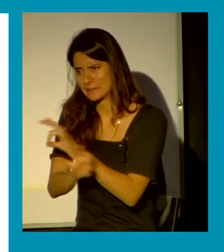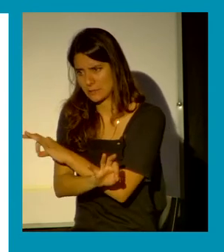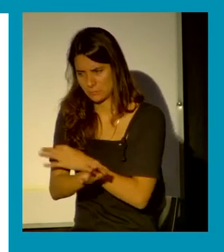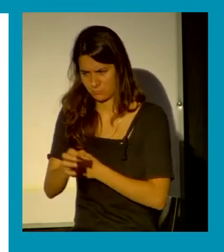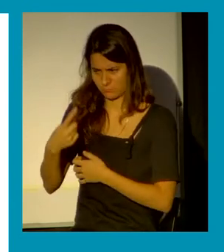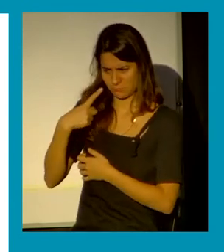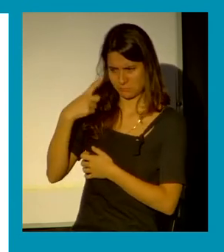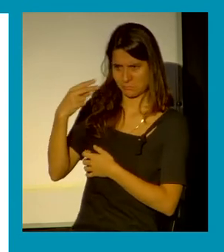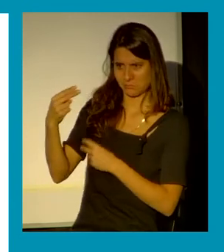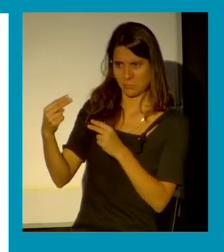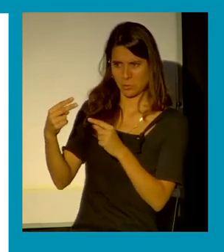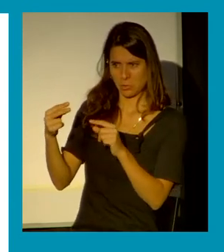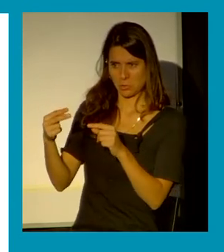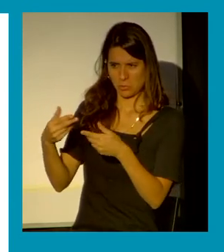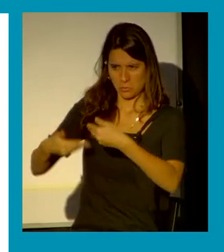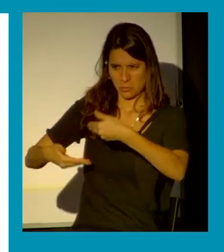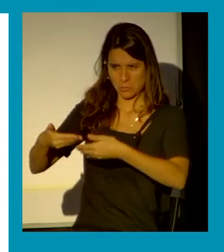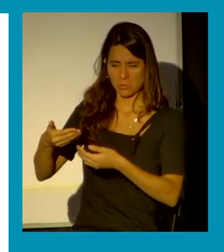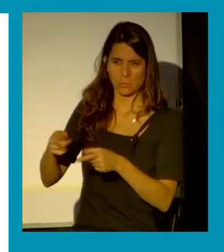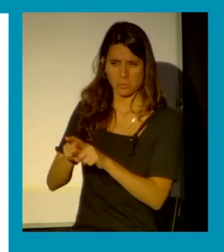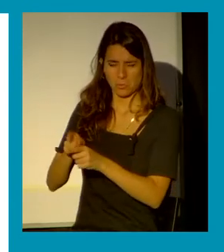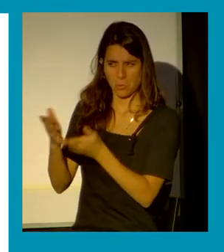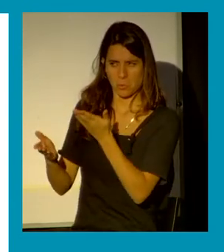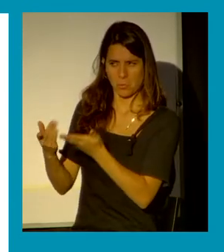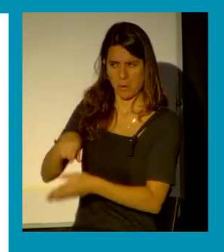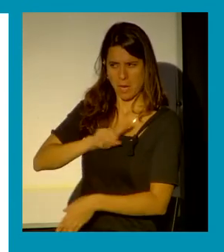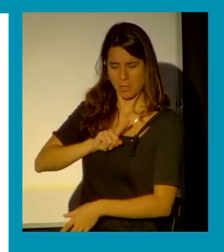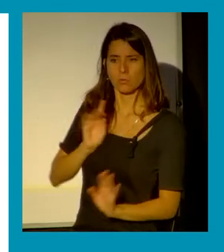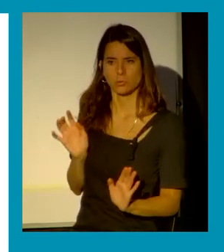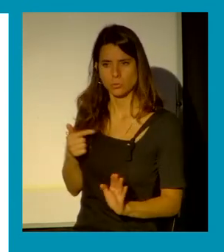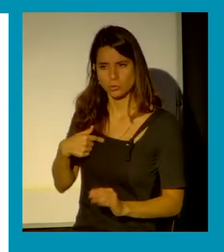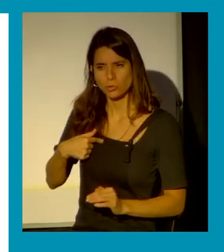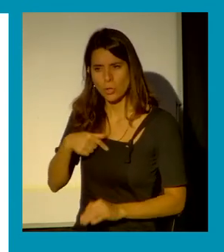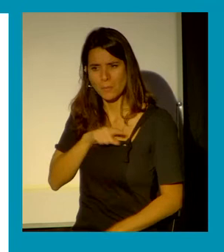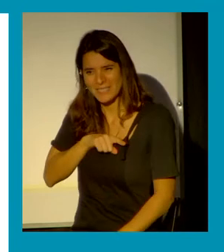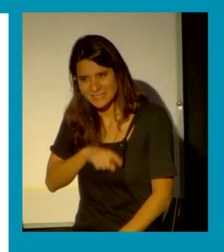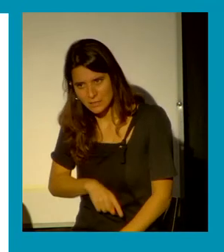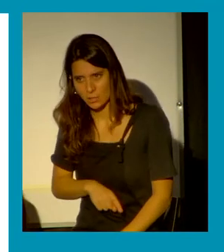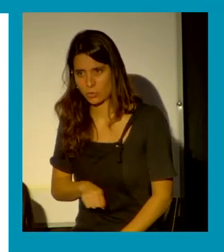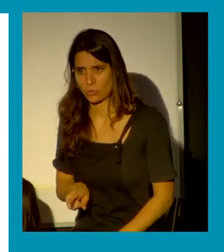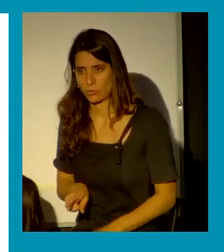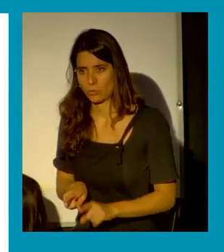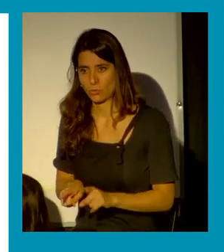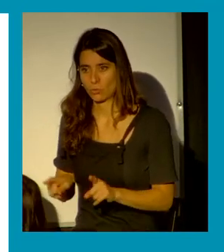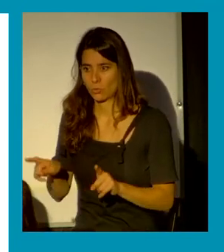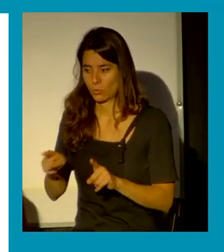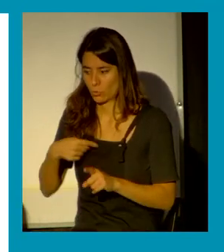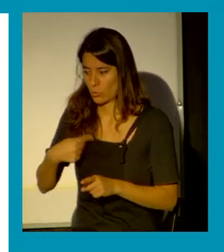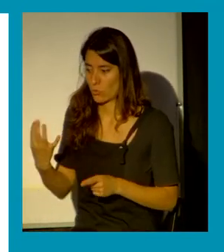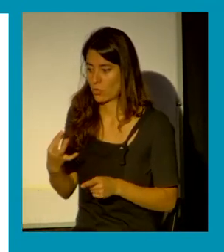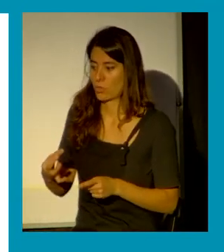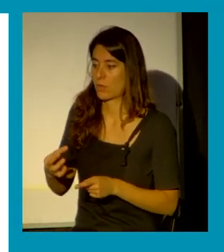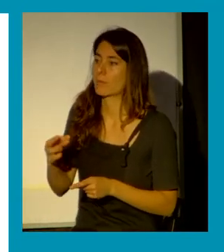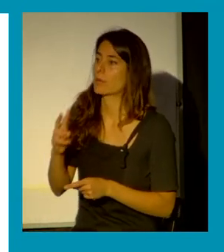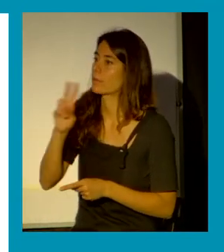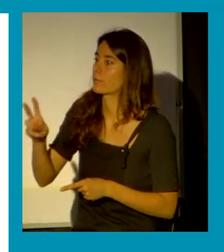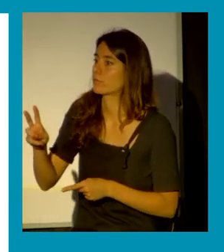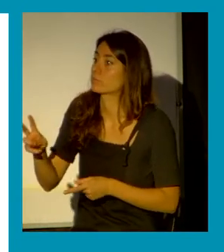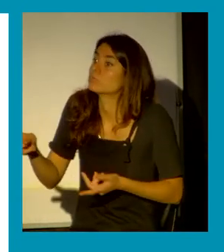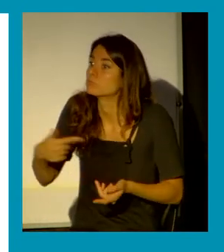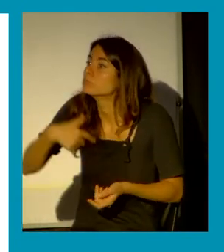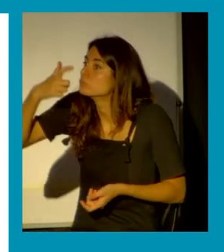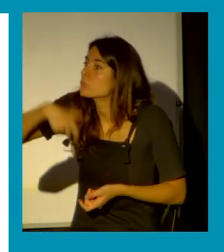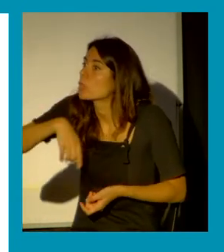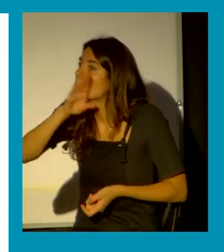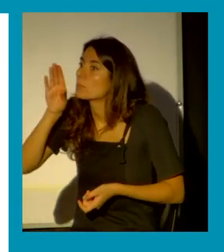pero simplemente hay un hay un que es como un cuestionamiento donde tengo que reforzar esta idea de pues soy una